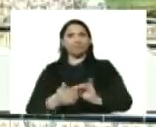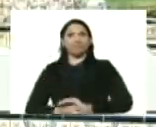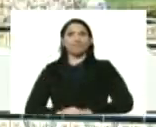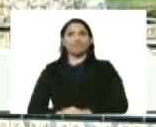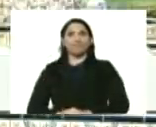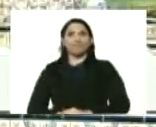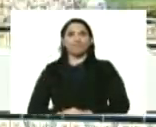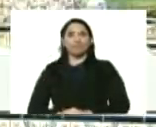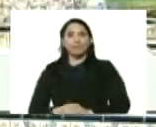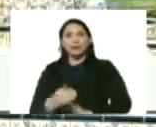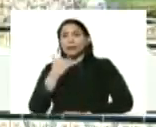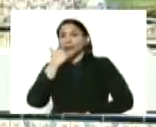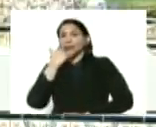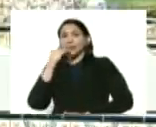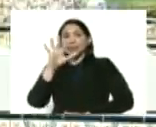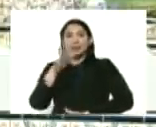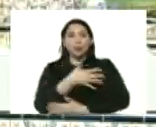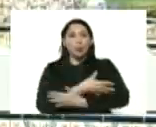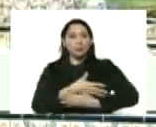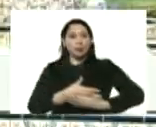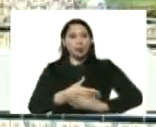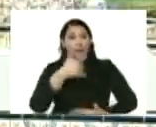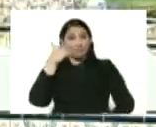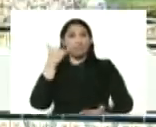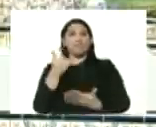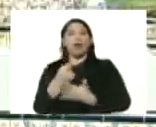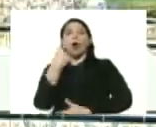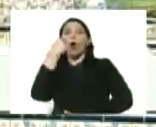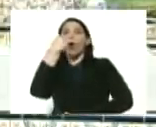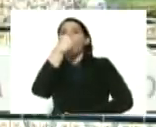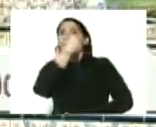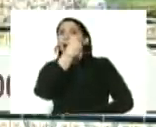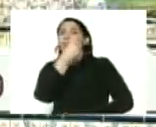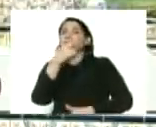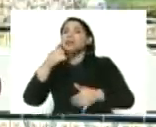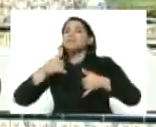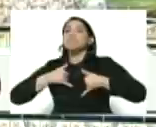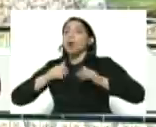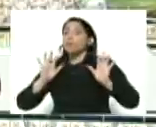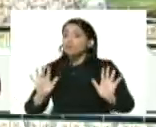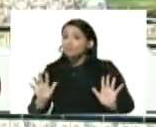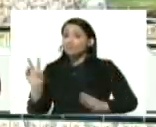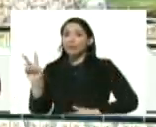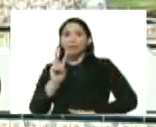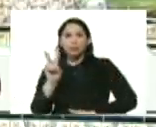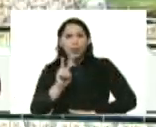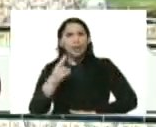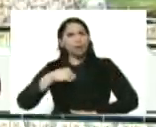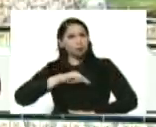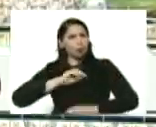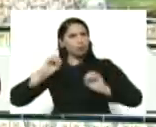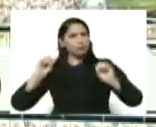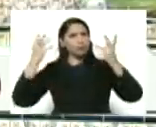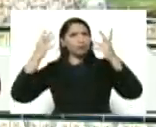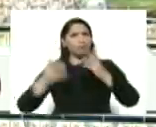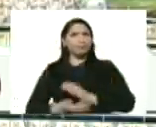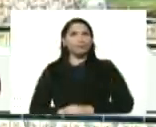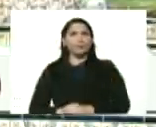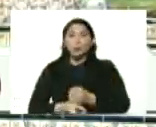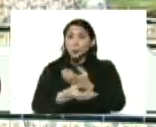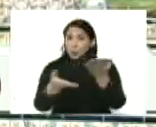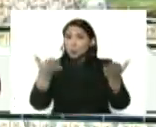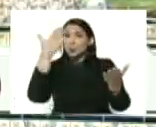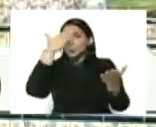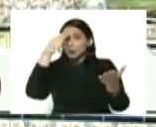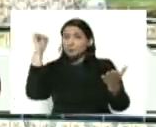vamos rumbo a los 5 millones y los vamos a ver con estos ojos. Venezuela lo vamos a lograr, ustedes saben